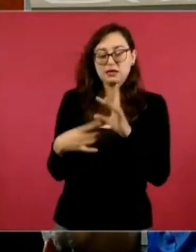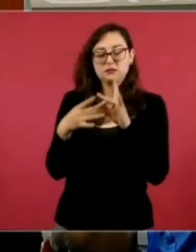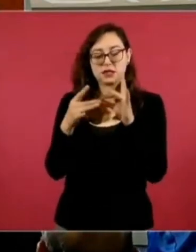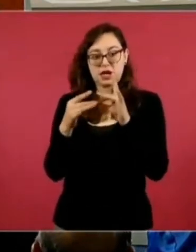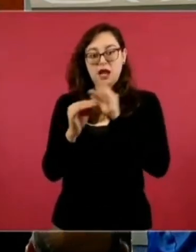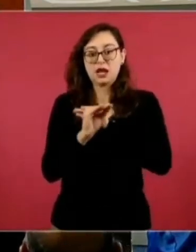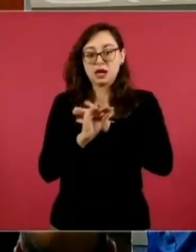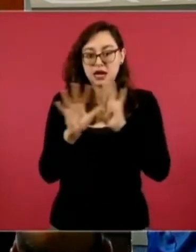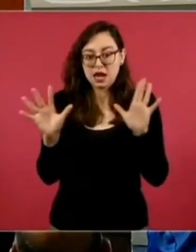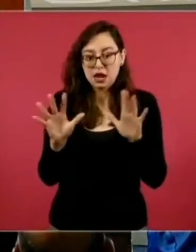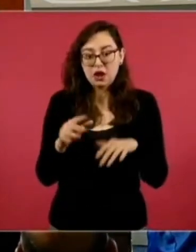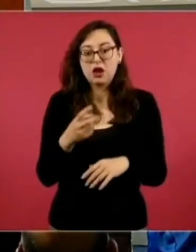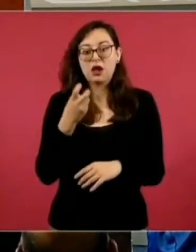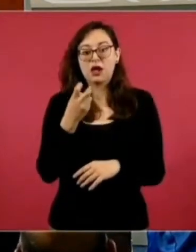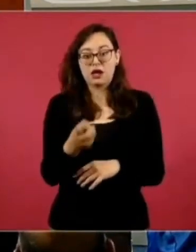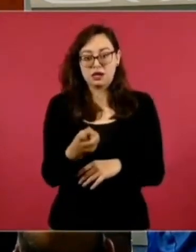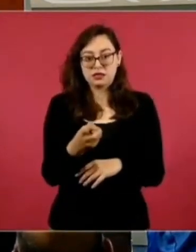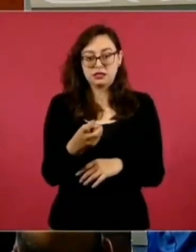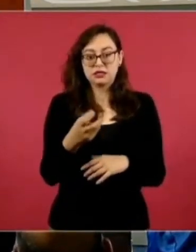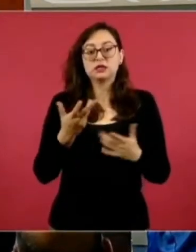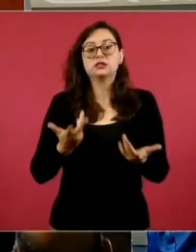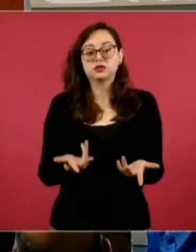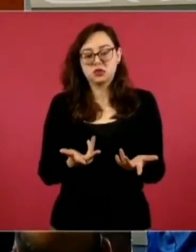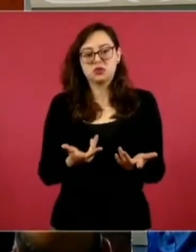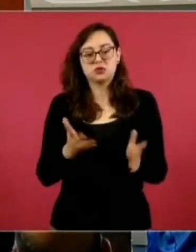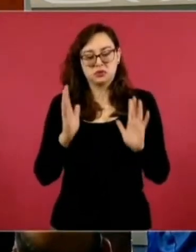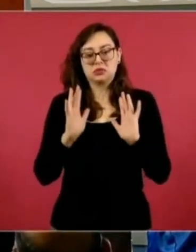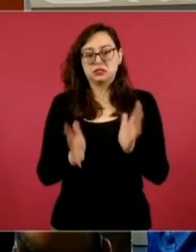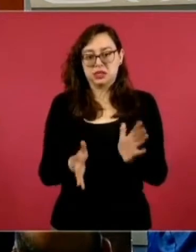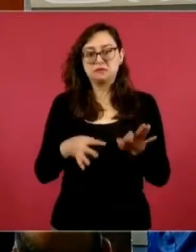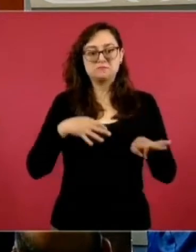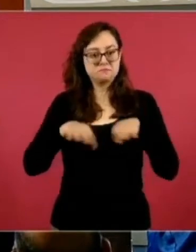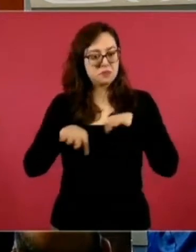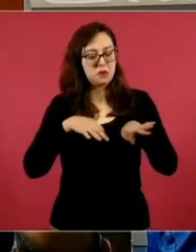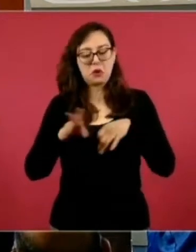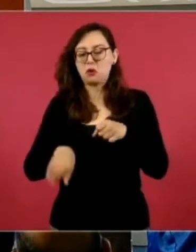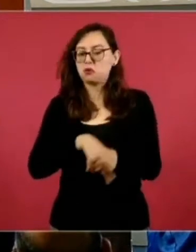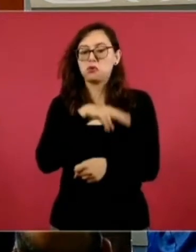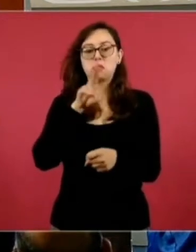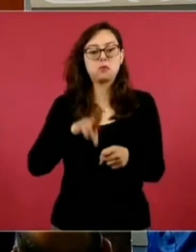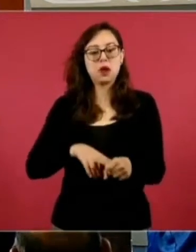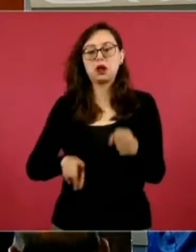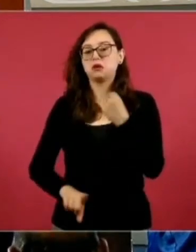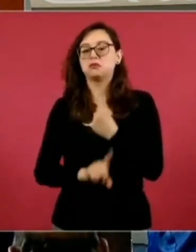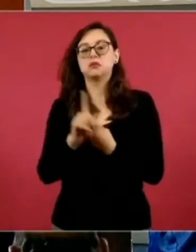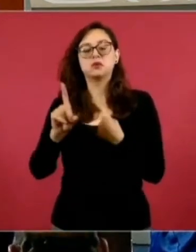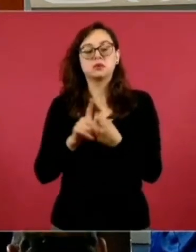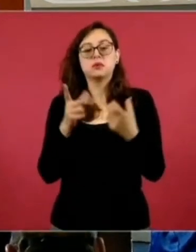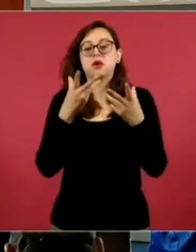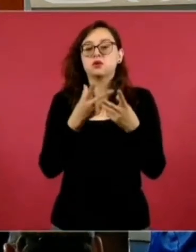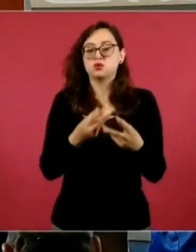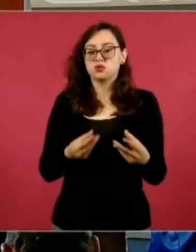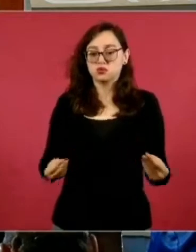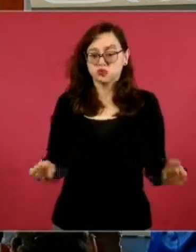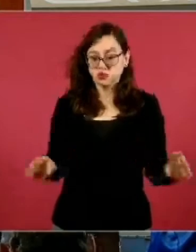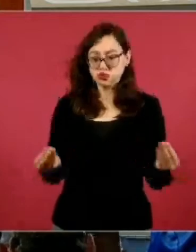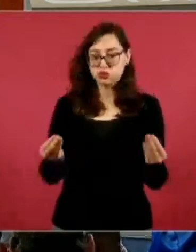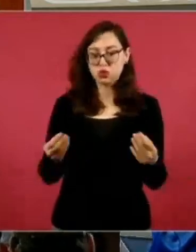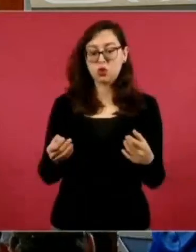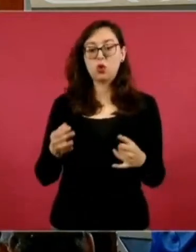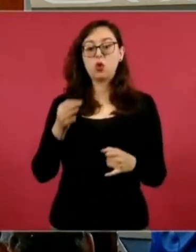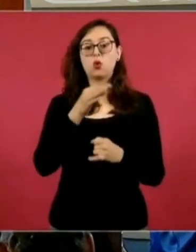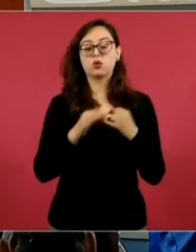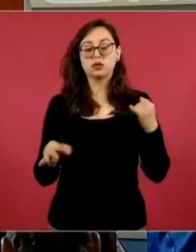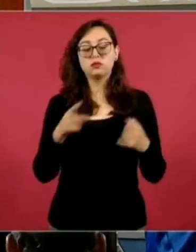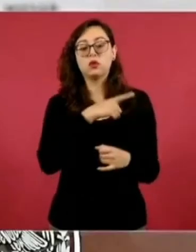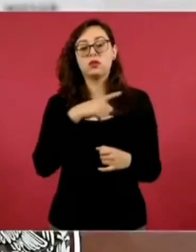actividades y opera con normalidad. Y pues decirles que finalmente ha habido en general en